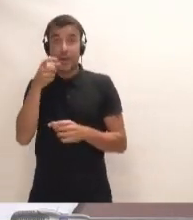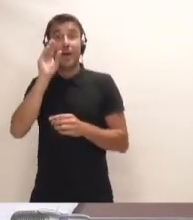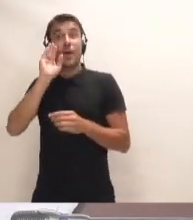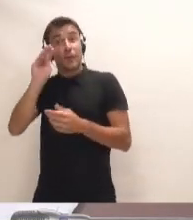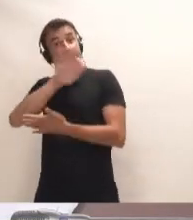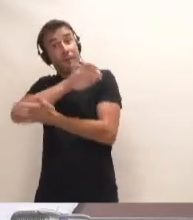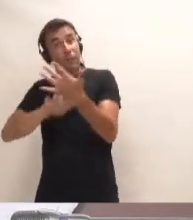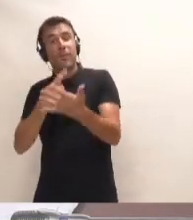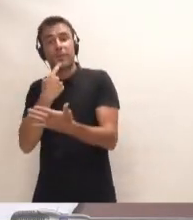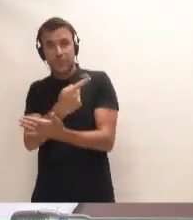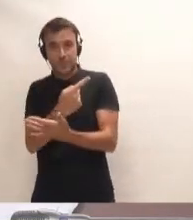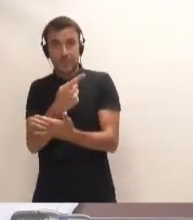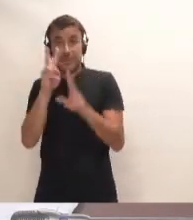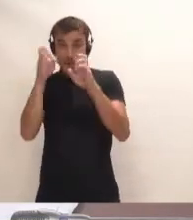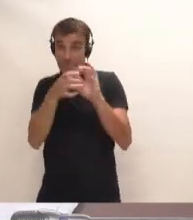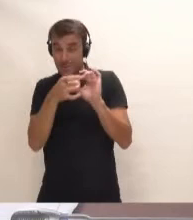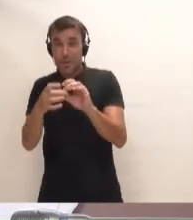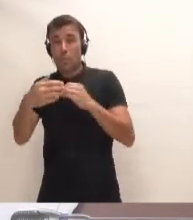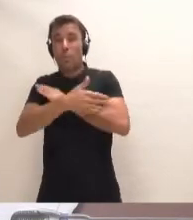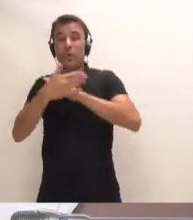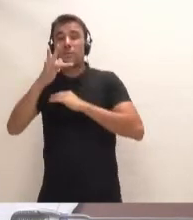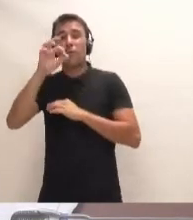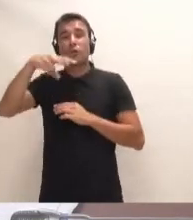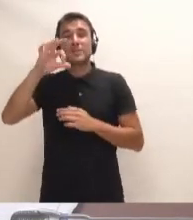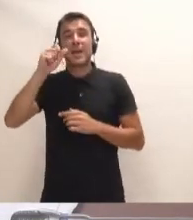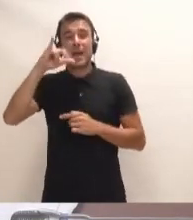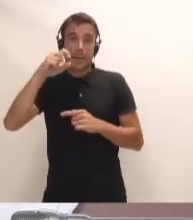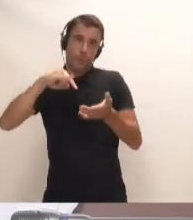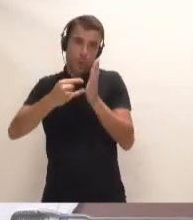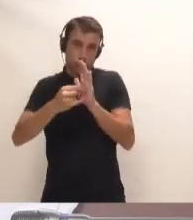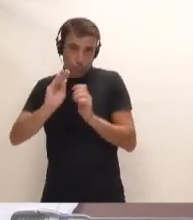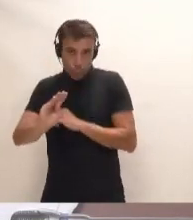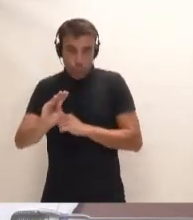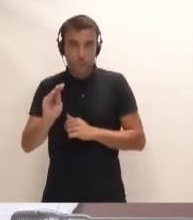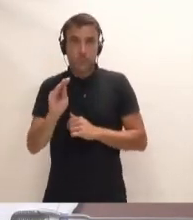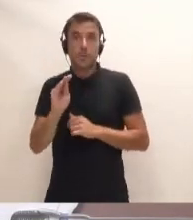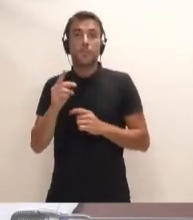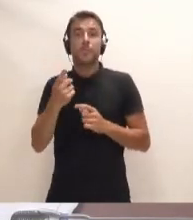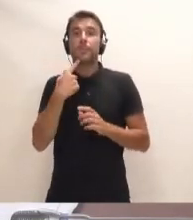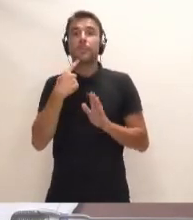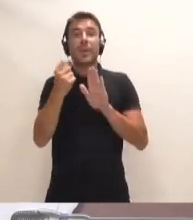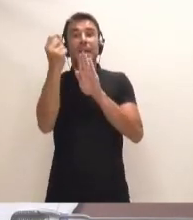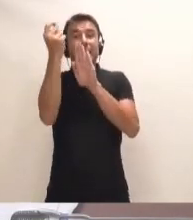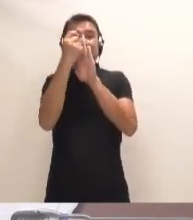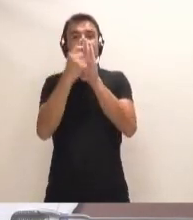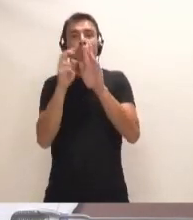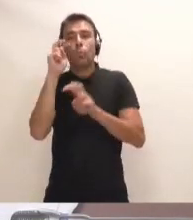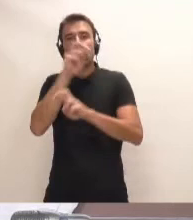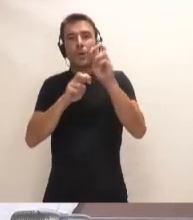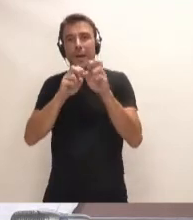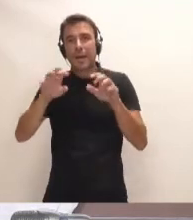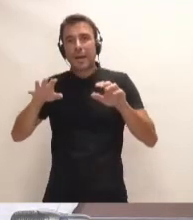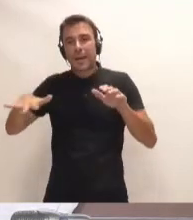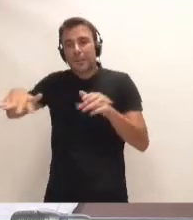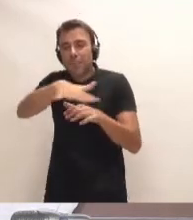con respecto al puerto de Fonsalía, al proyecto del puerto de Fonsalía, que el criterio de ocupar la menor franja posible